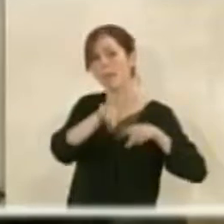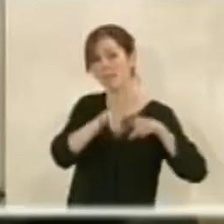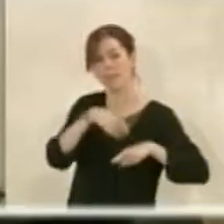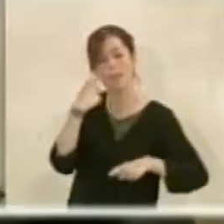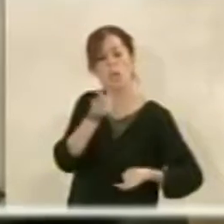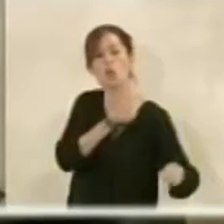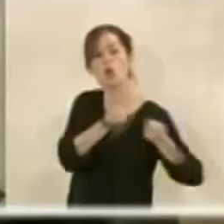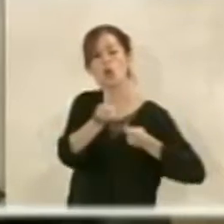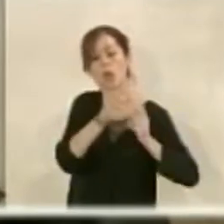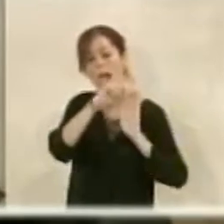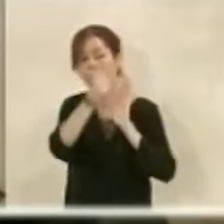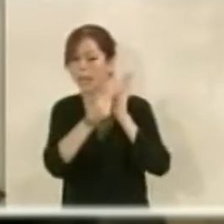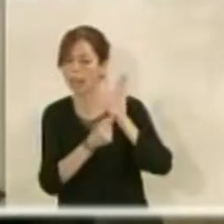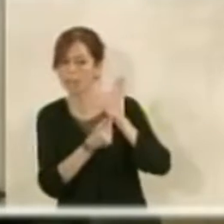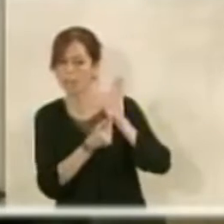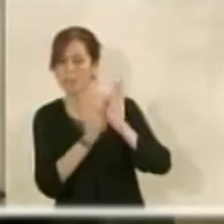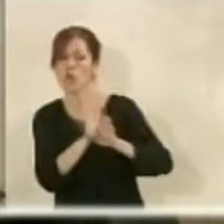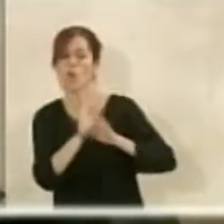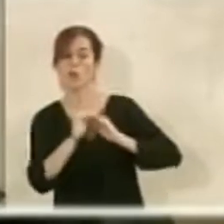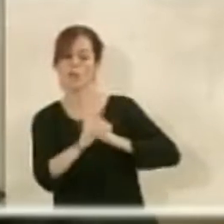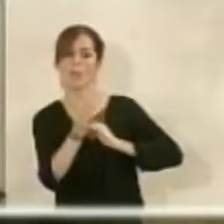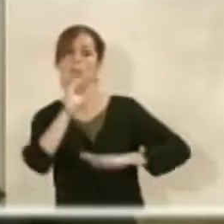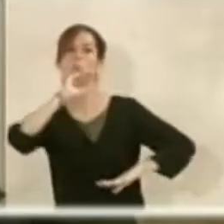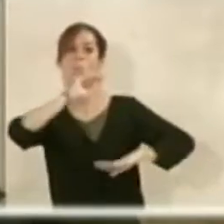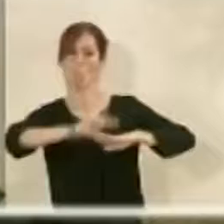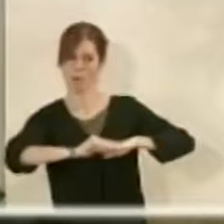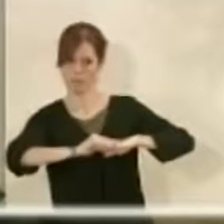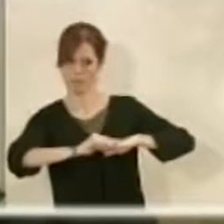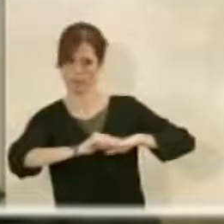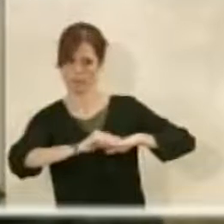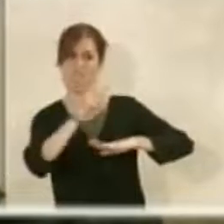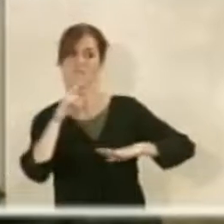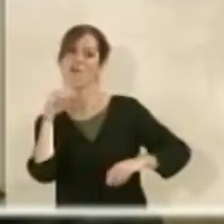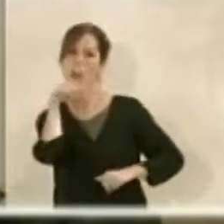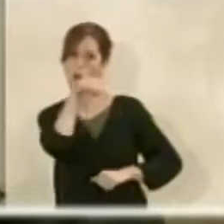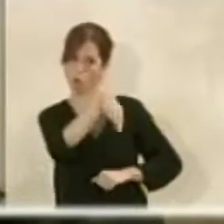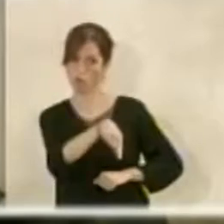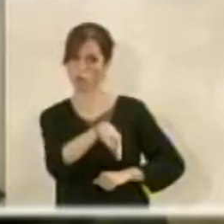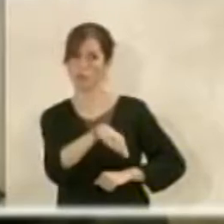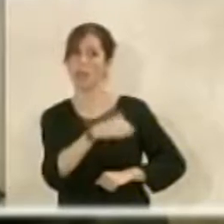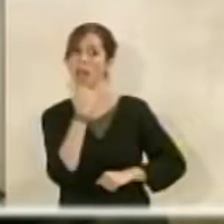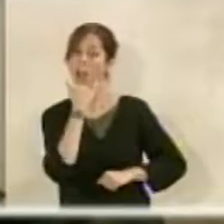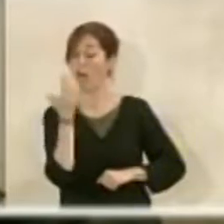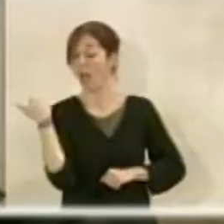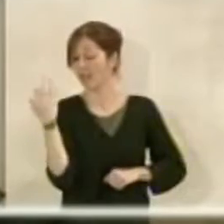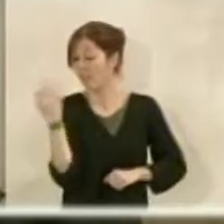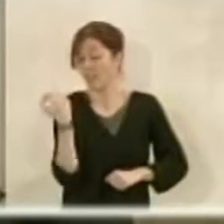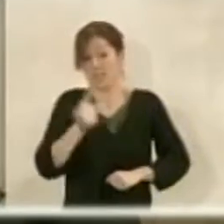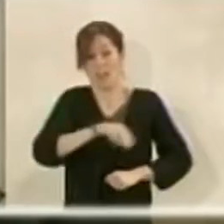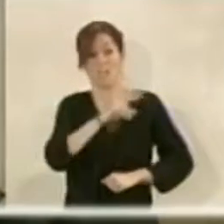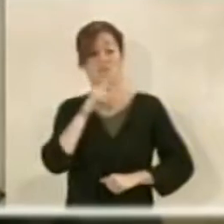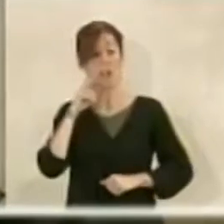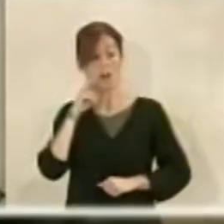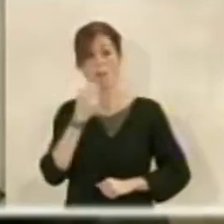vigilaremos a que se cumplan las medidas de conservación y de puesta en valor de algo que tenía que haberse ya puesto en valor por parte